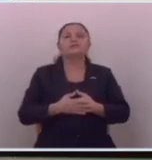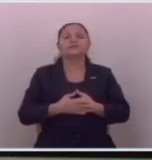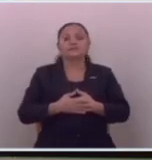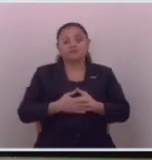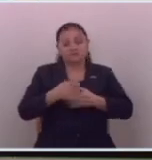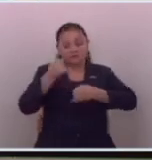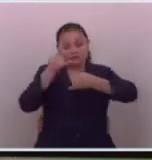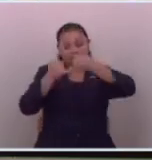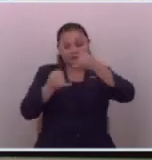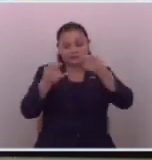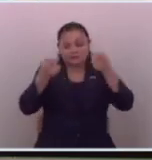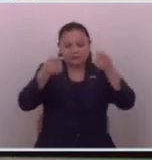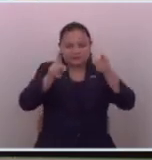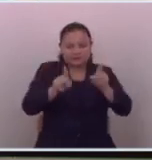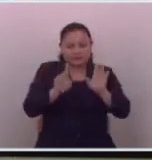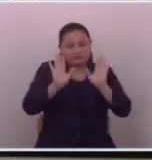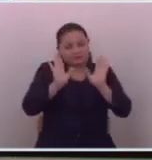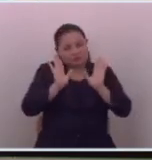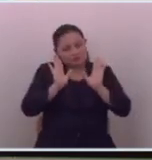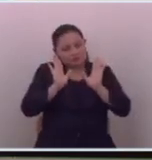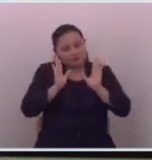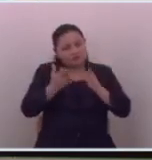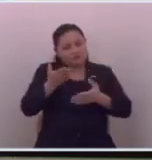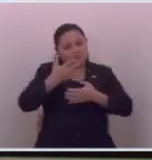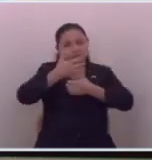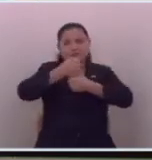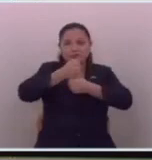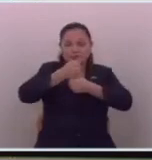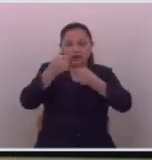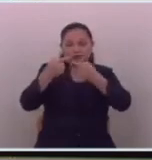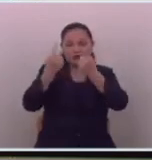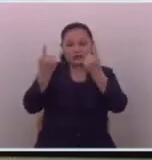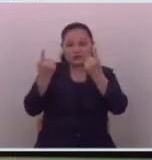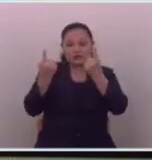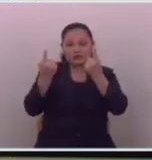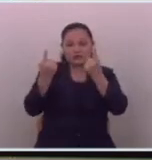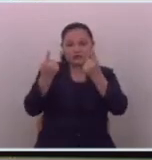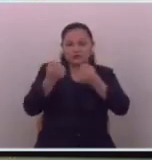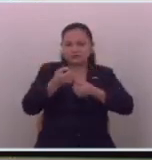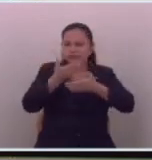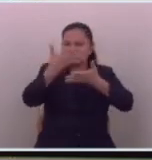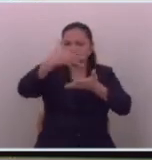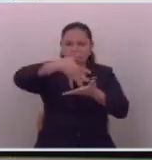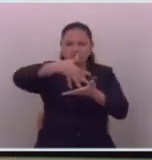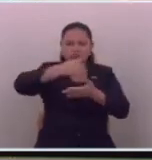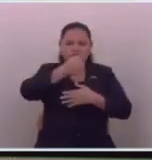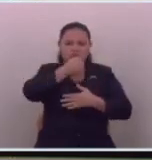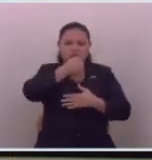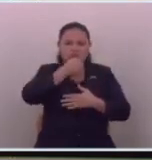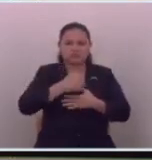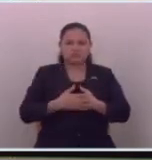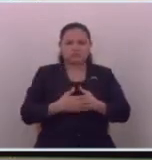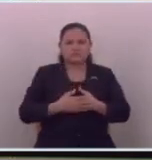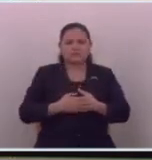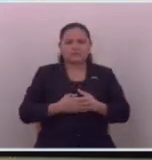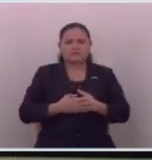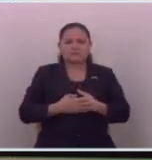al final va a suceder seguramente van a votar en contra contra un pronunciamiento para los periodistas